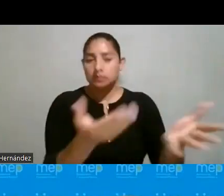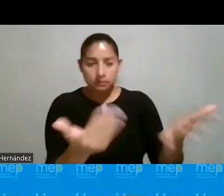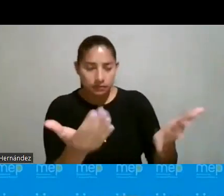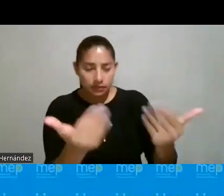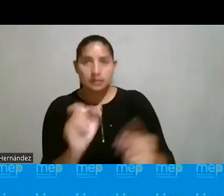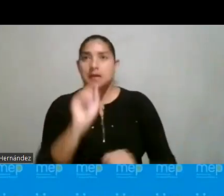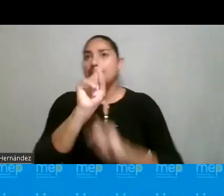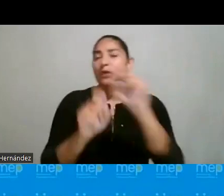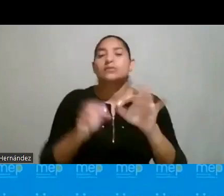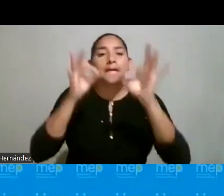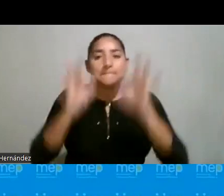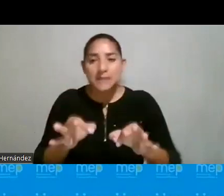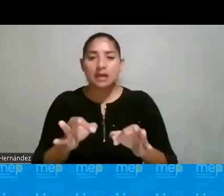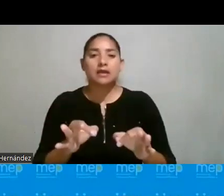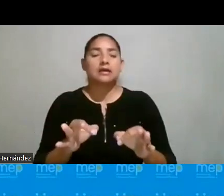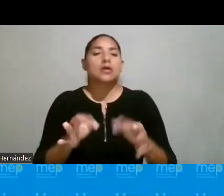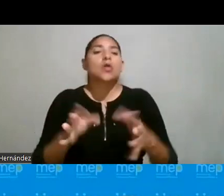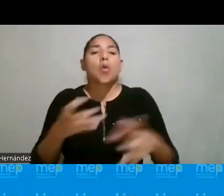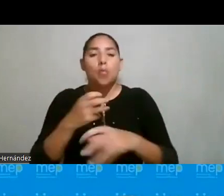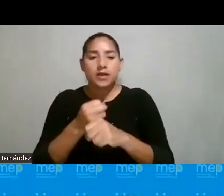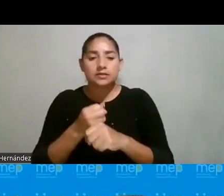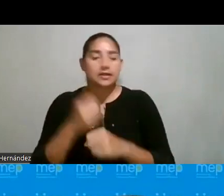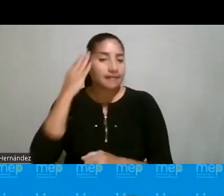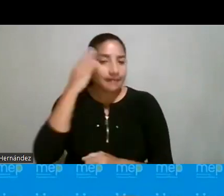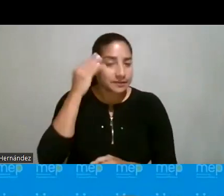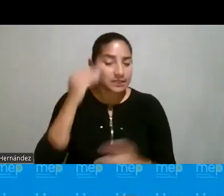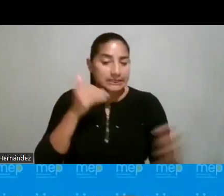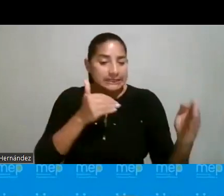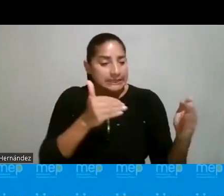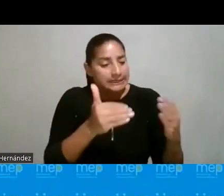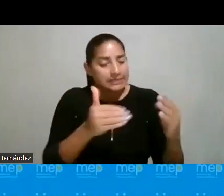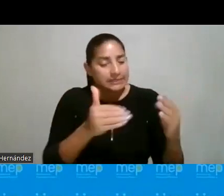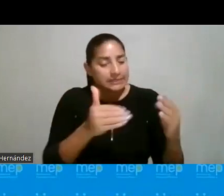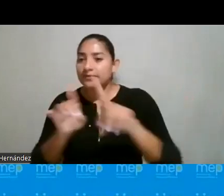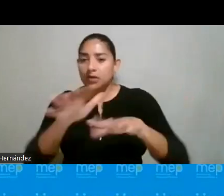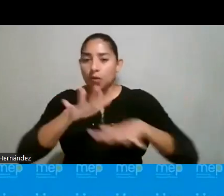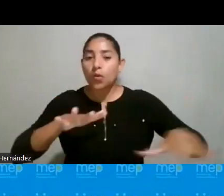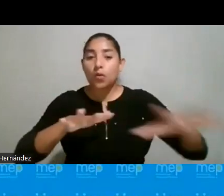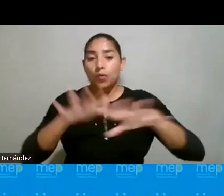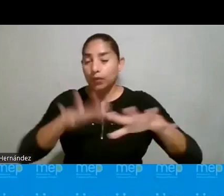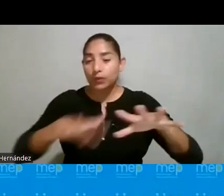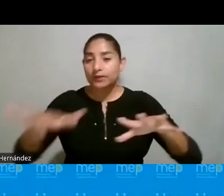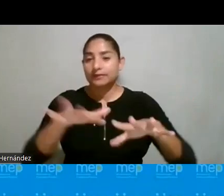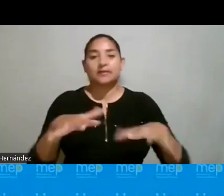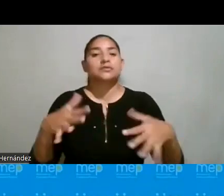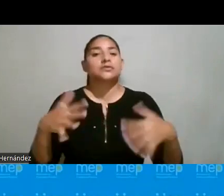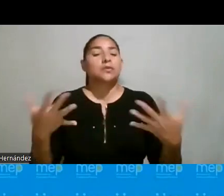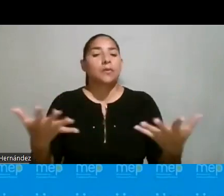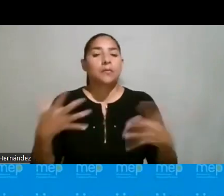pregunten bien, cómo podemos generar esas experiencias cercanas desde los diferentes contextos, cómo podemos